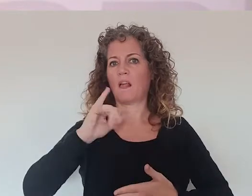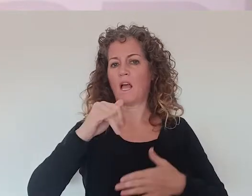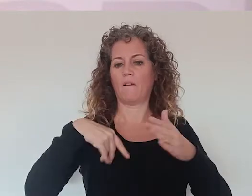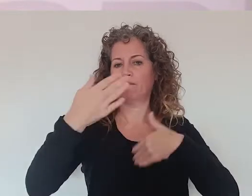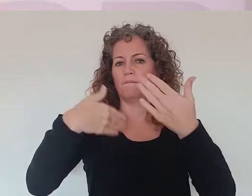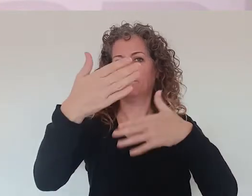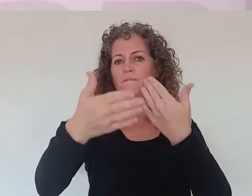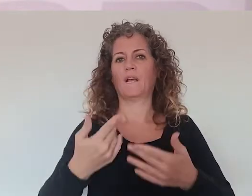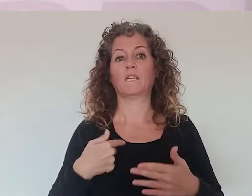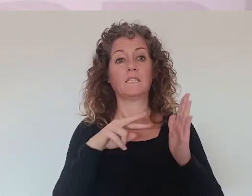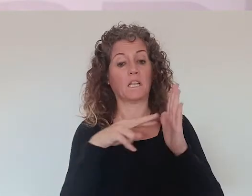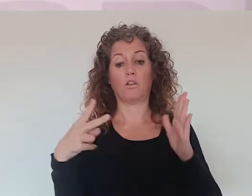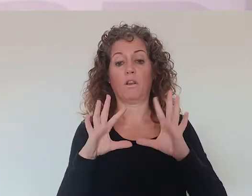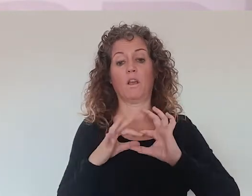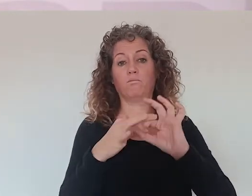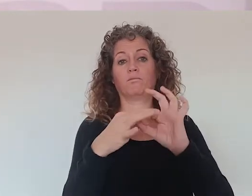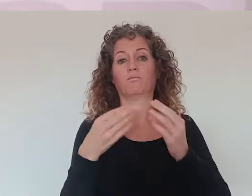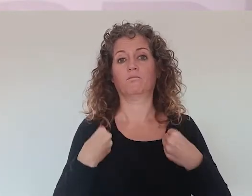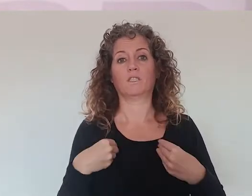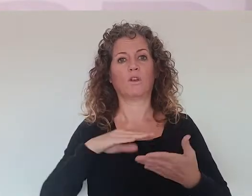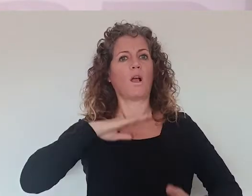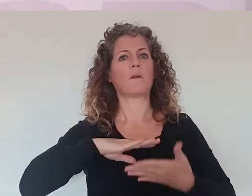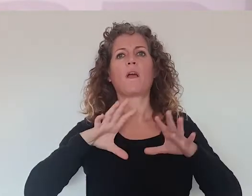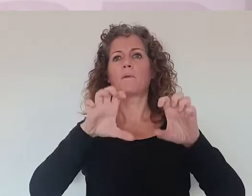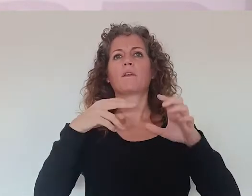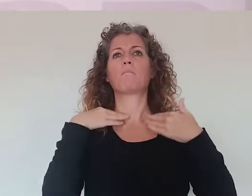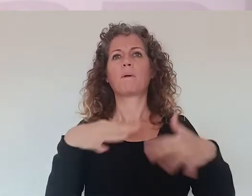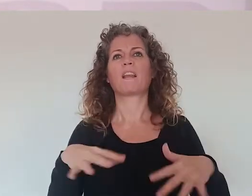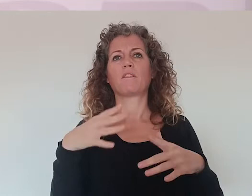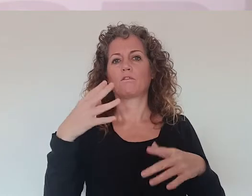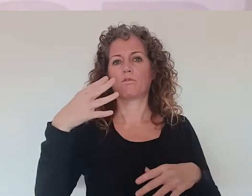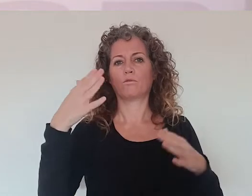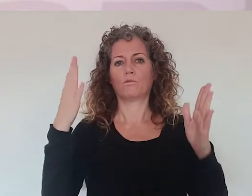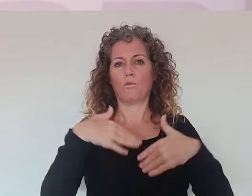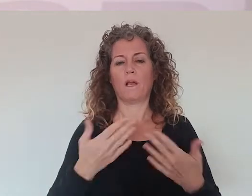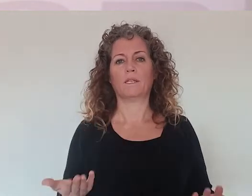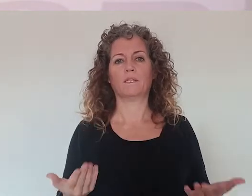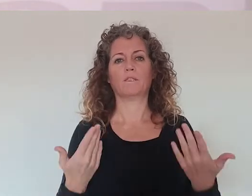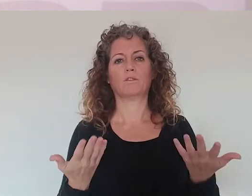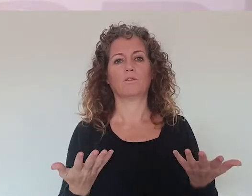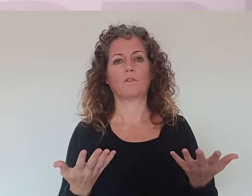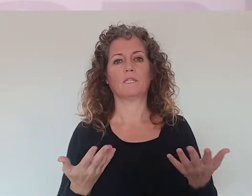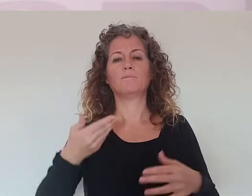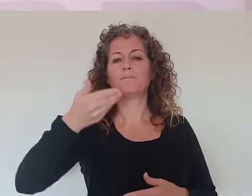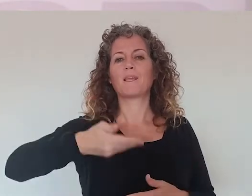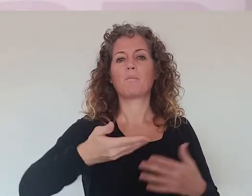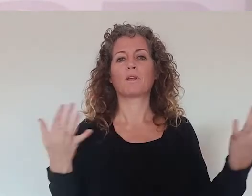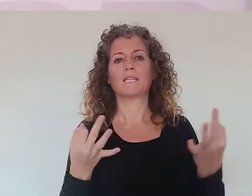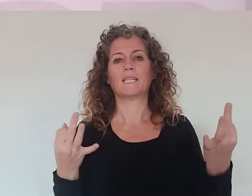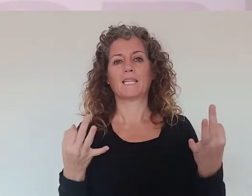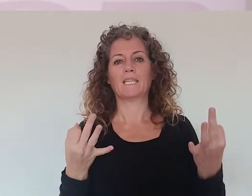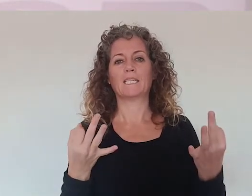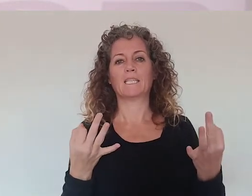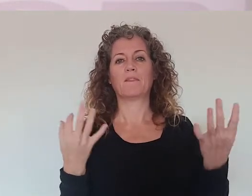capacidad de aprender, ¿no? Y con la tecnología tampoco tenemos pérdida de capacidad para aprender a usar la tecnología. Entonces,